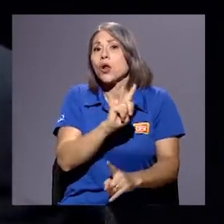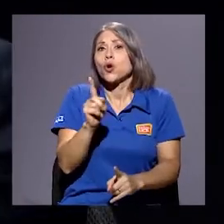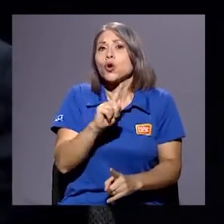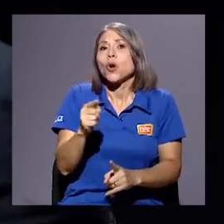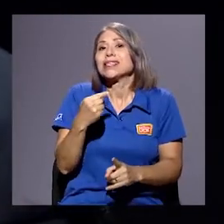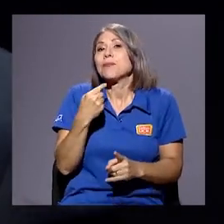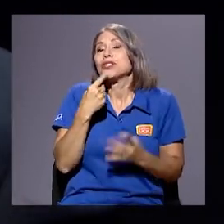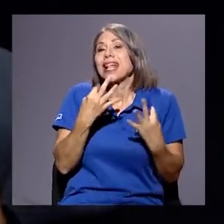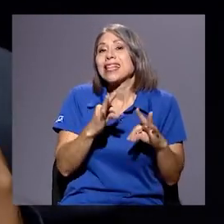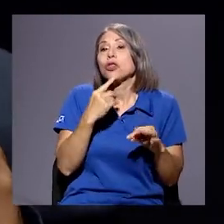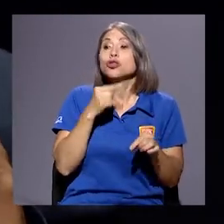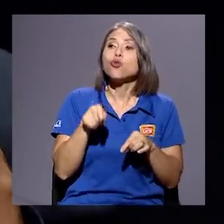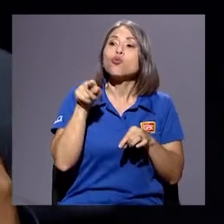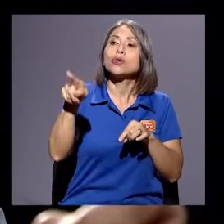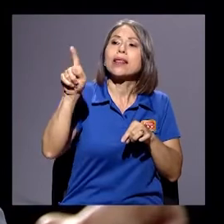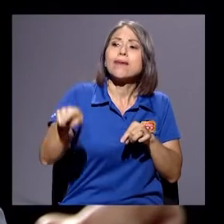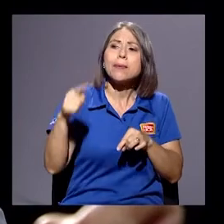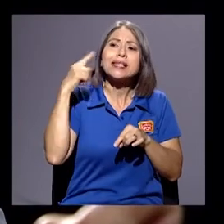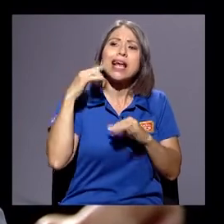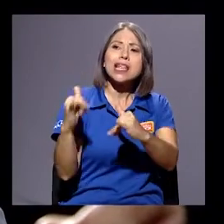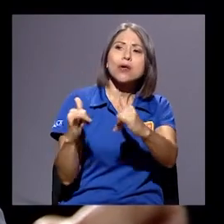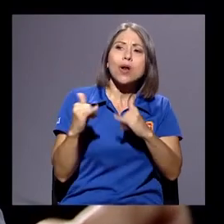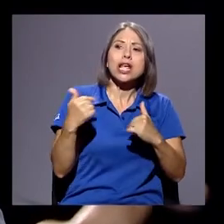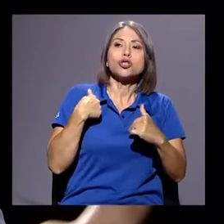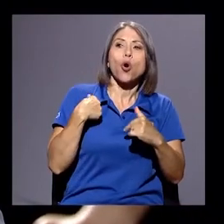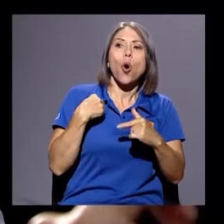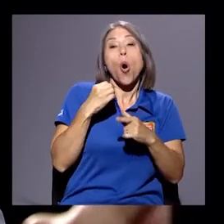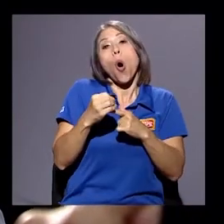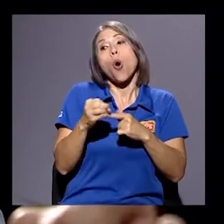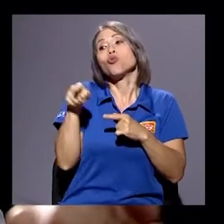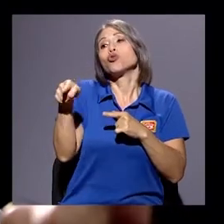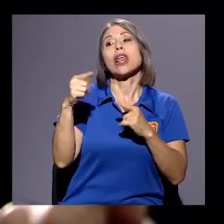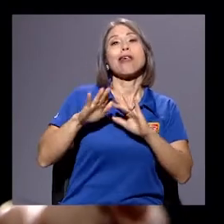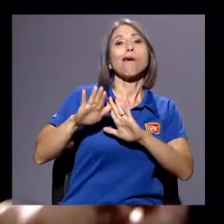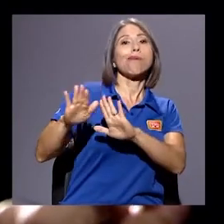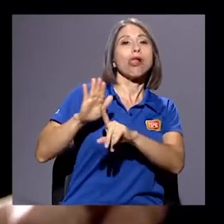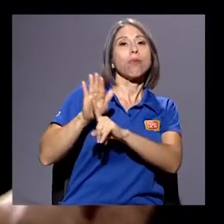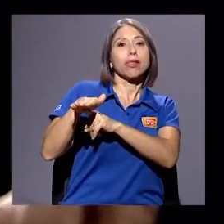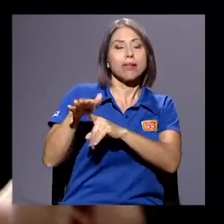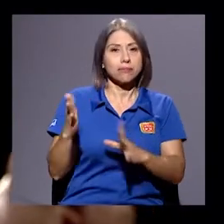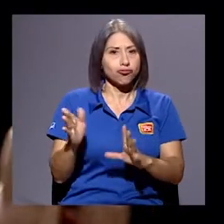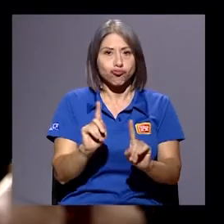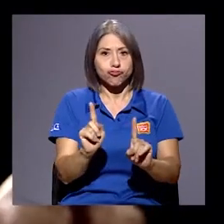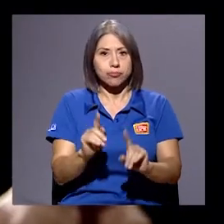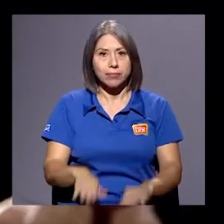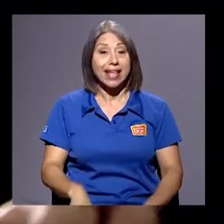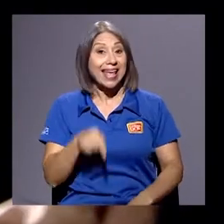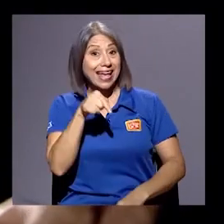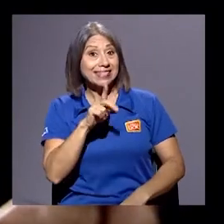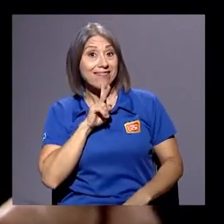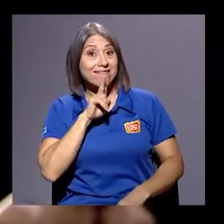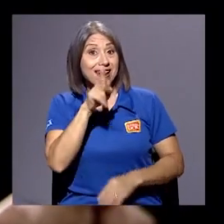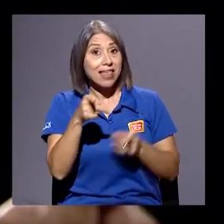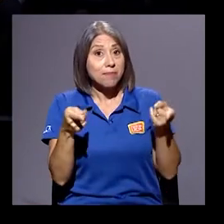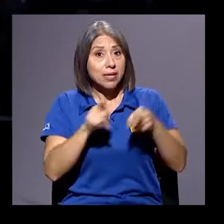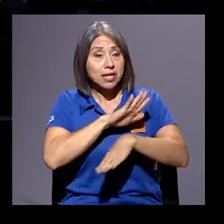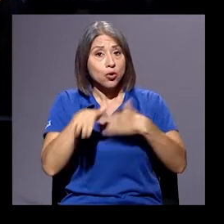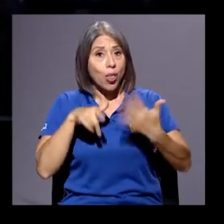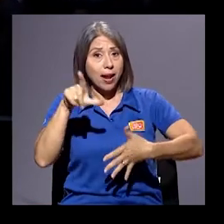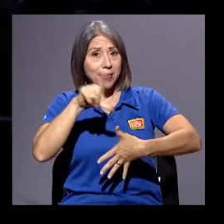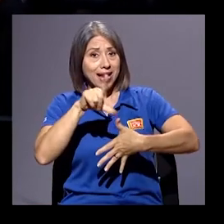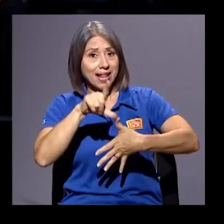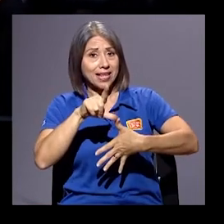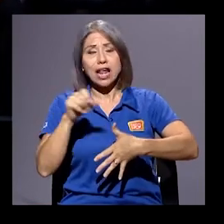o lo voy a meter en ese saco de descalificación. Y don Randall, ¿esta realidad es de toda la América Latina? Es de toda América Latina.